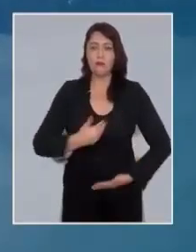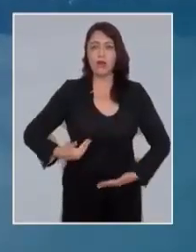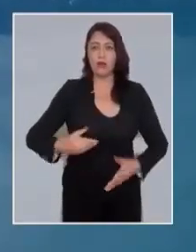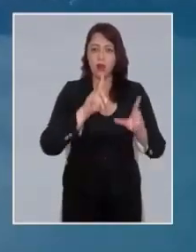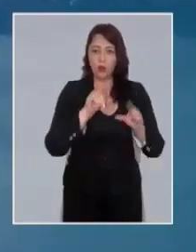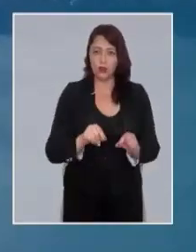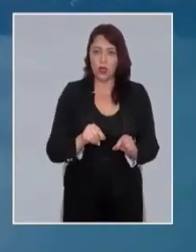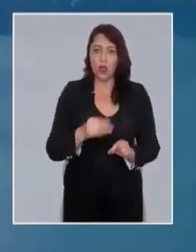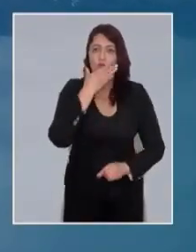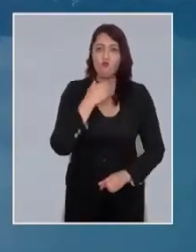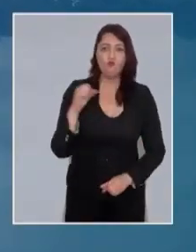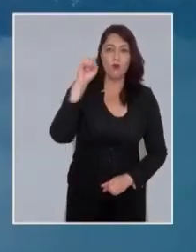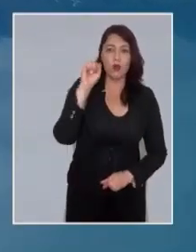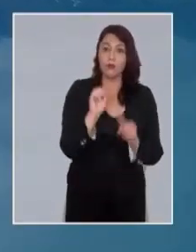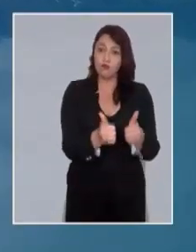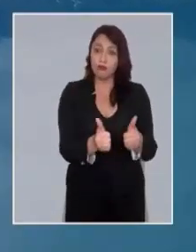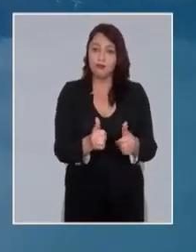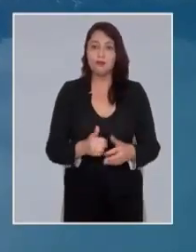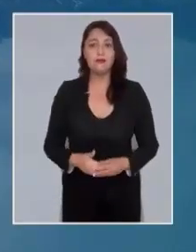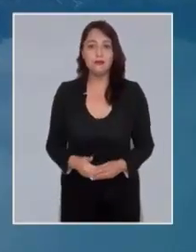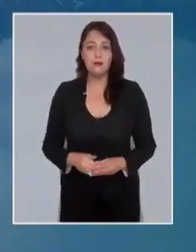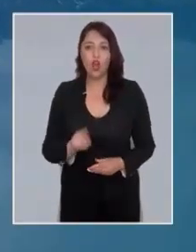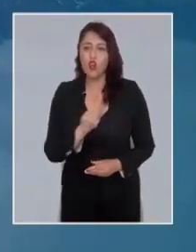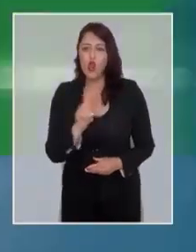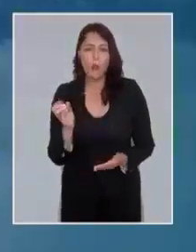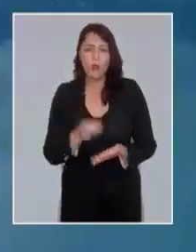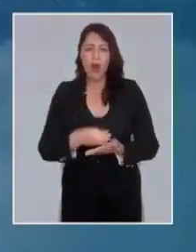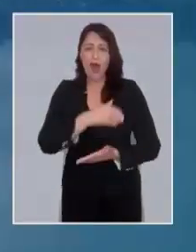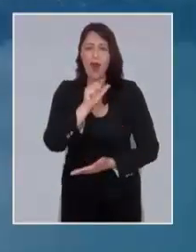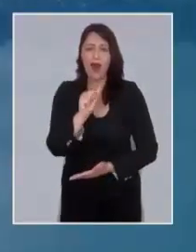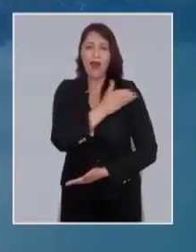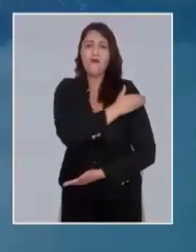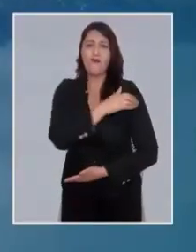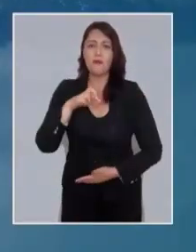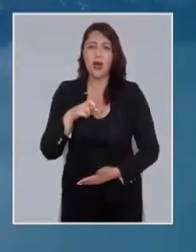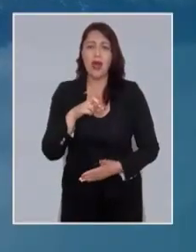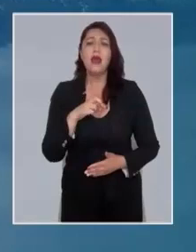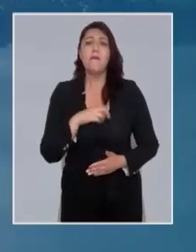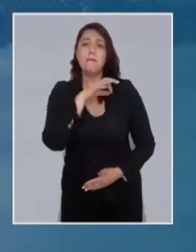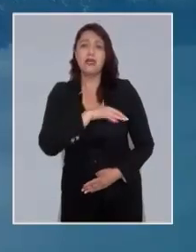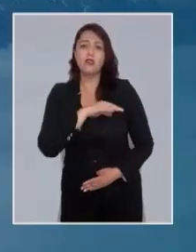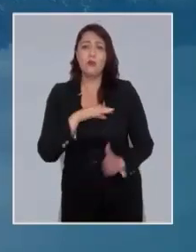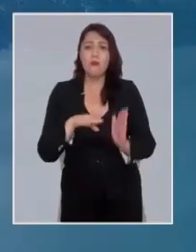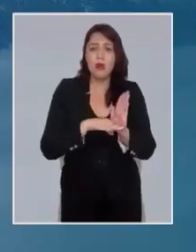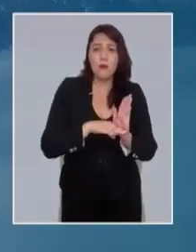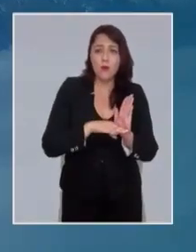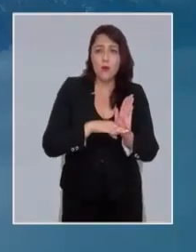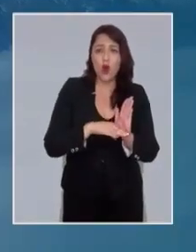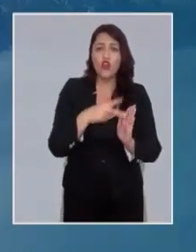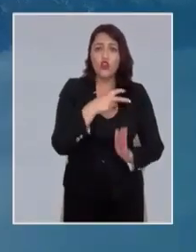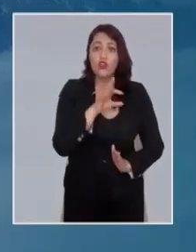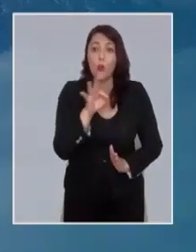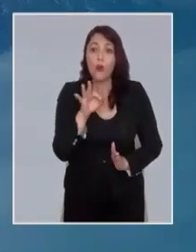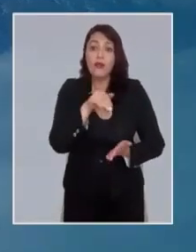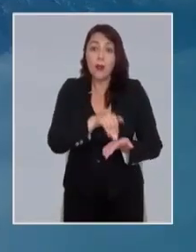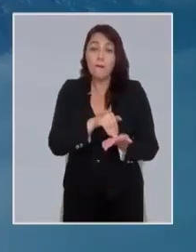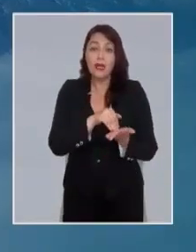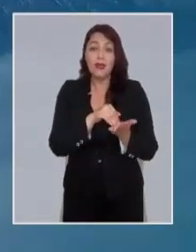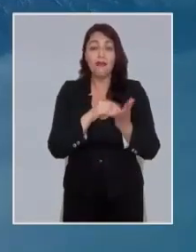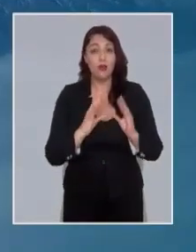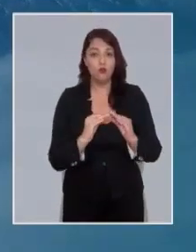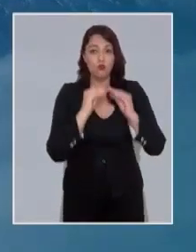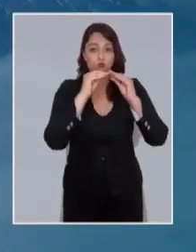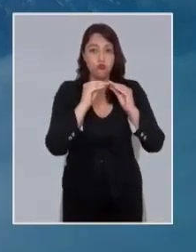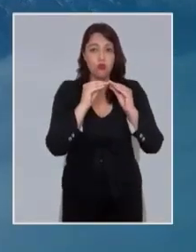parlamentarios. Boric, el otro. No más AFP y una pensión mínima de 250 mil pesos